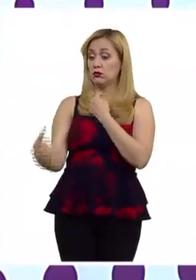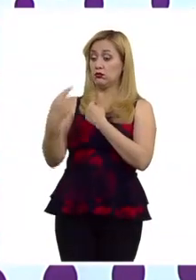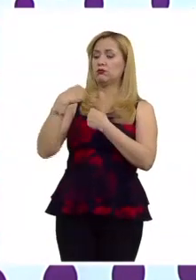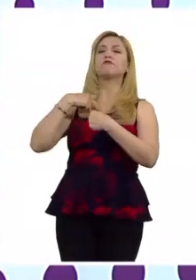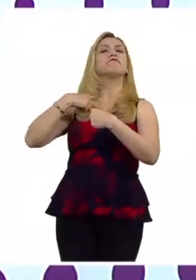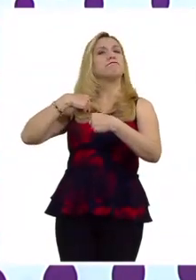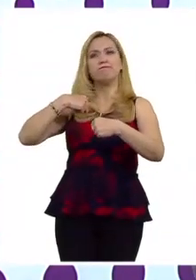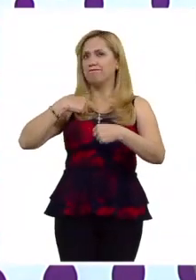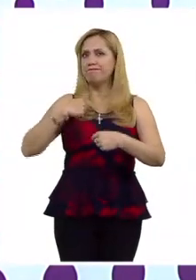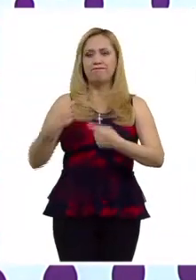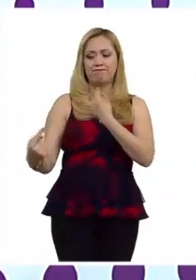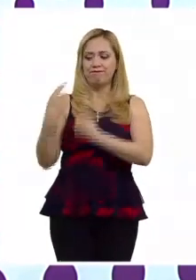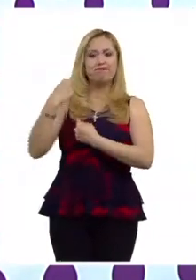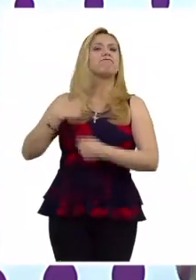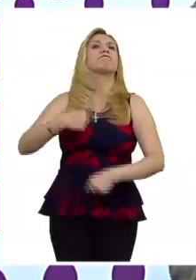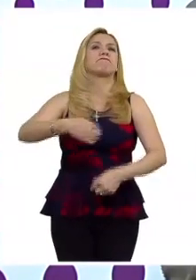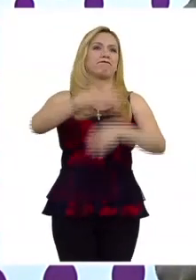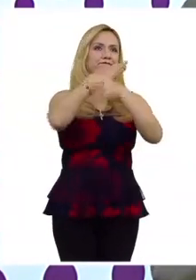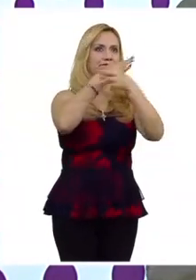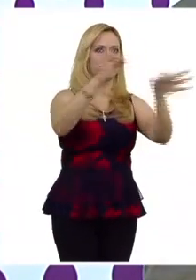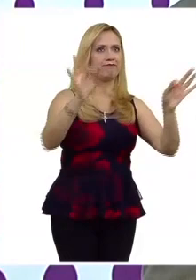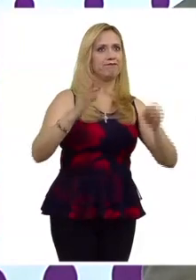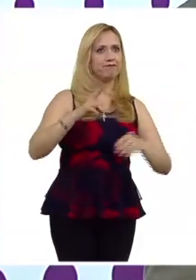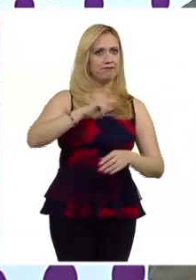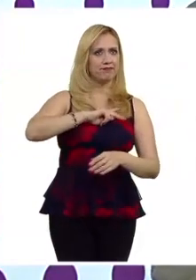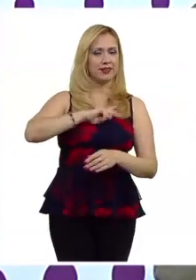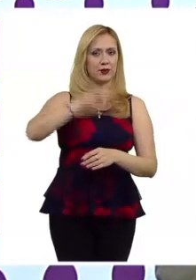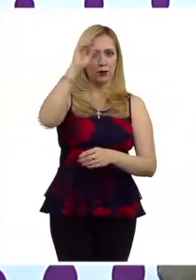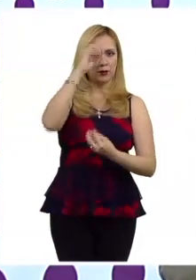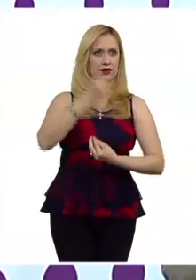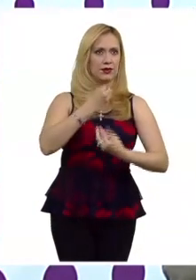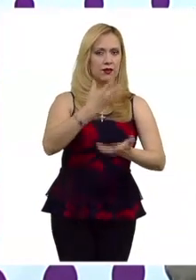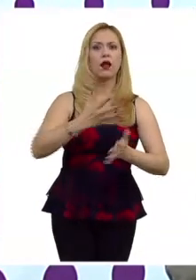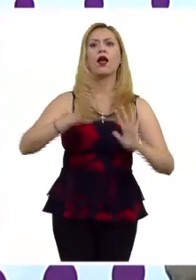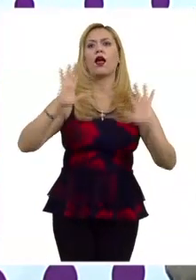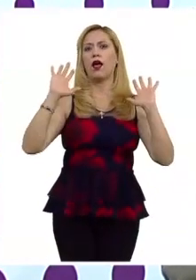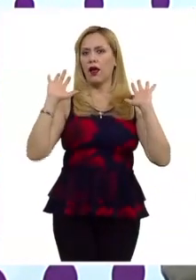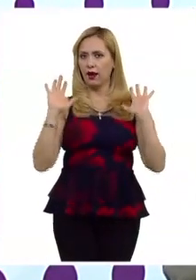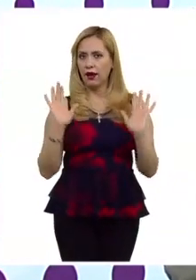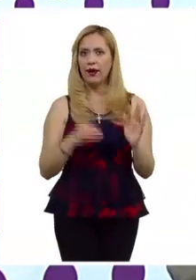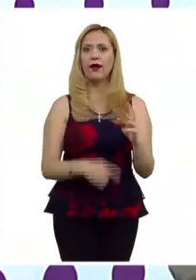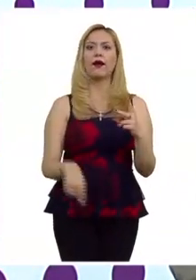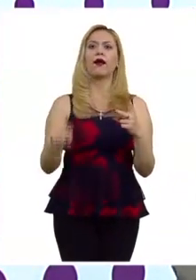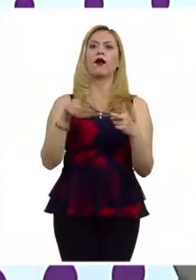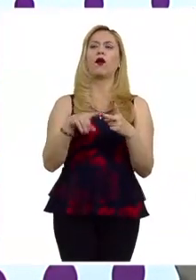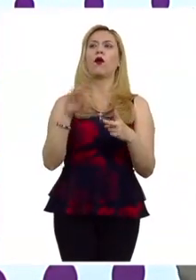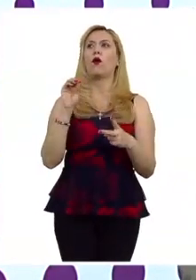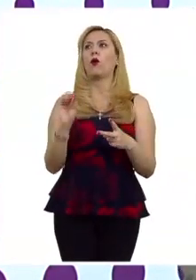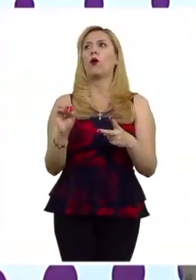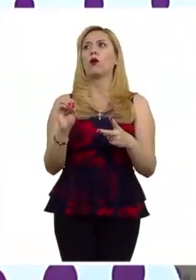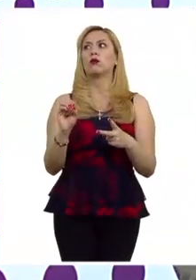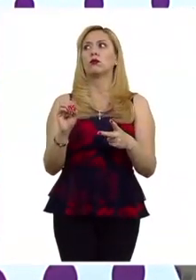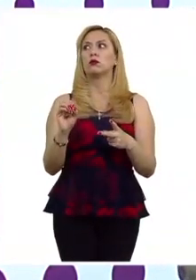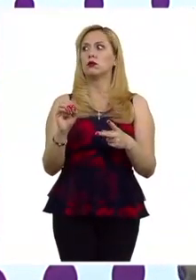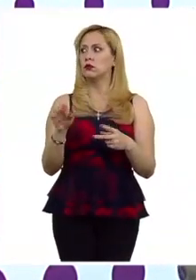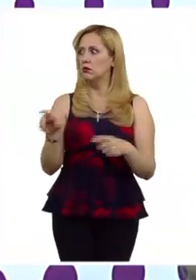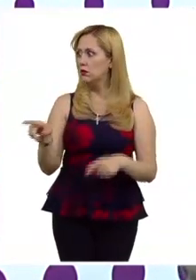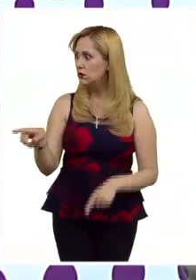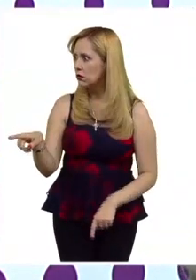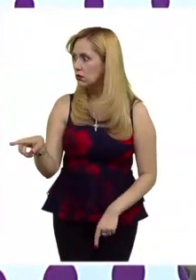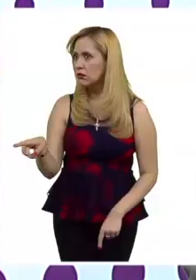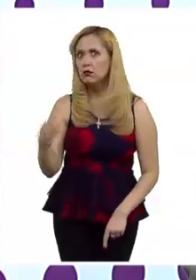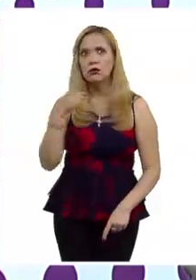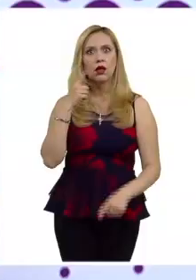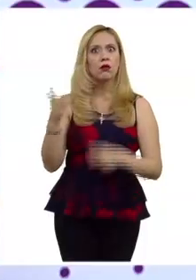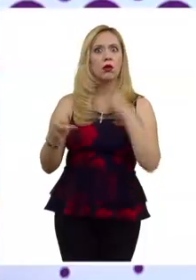civiles sanciones administrativas y ya llegamos a un extremo en donde ya hay una incitación por ejemplo al genocidio o